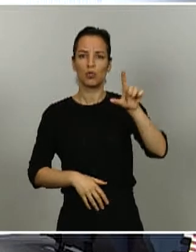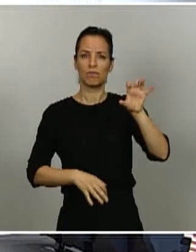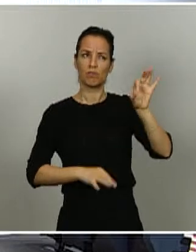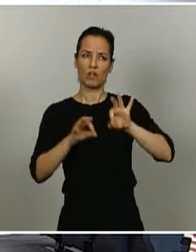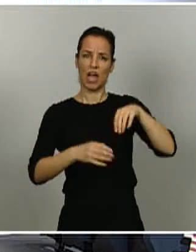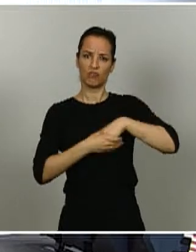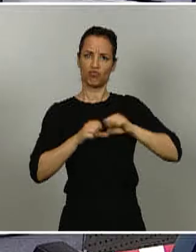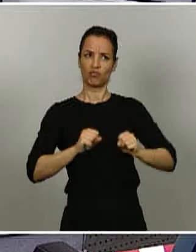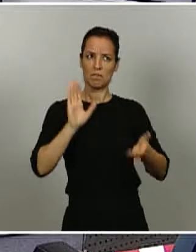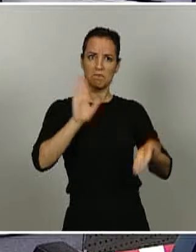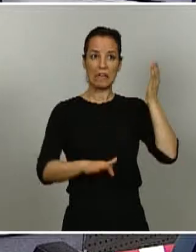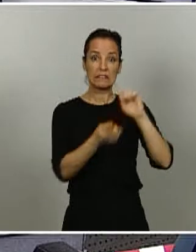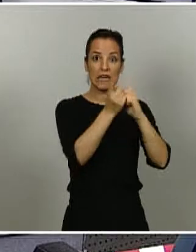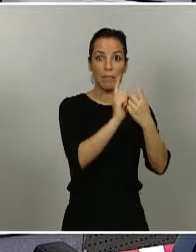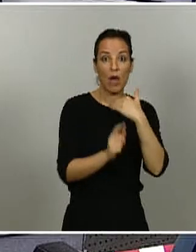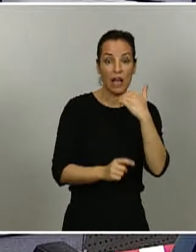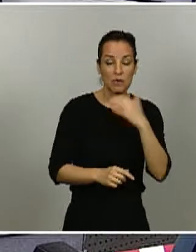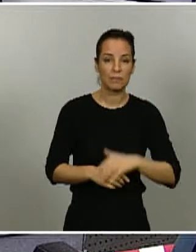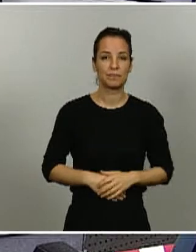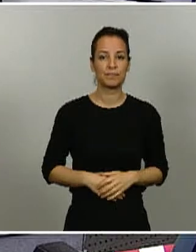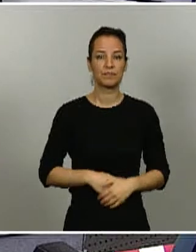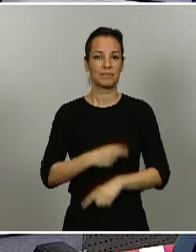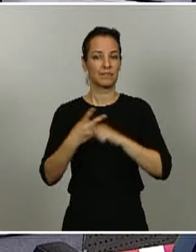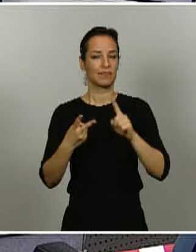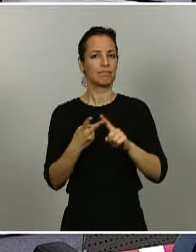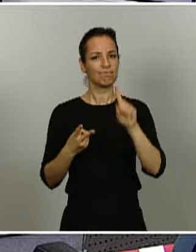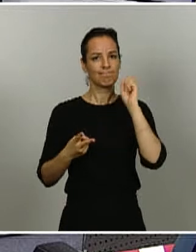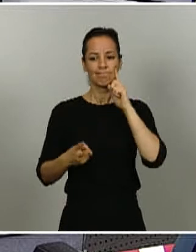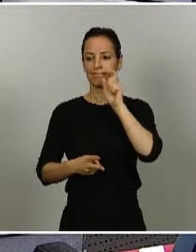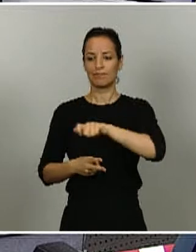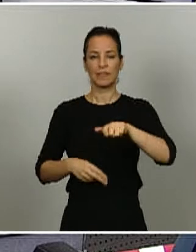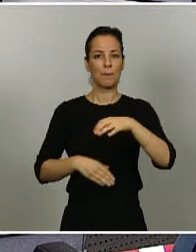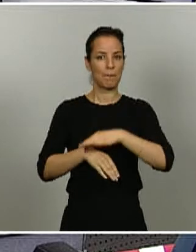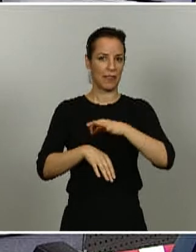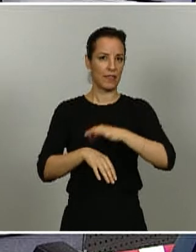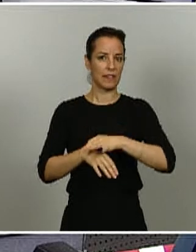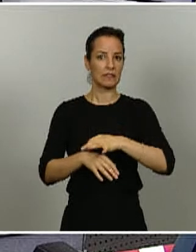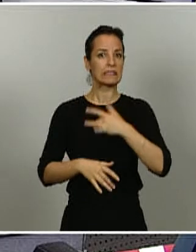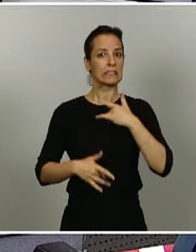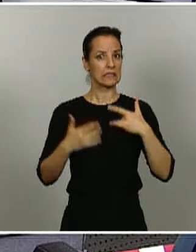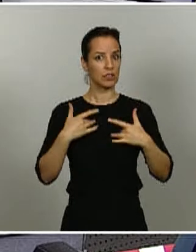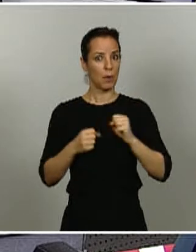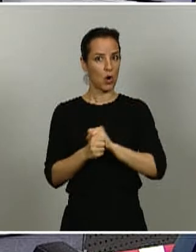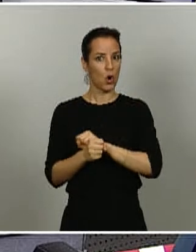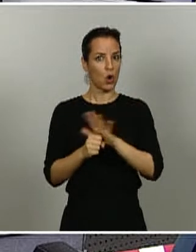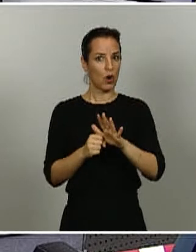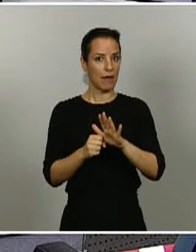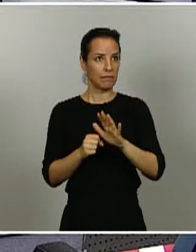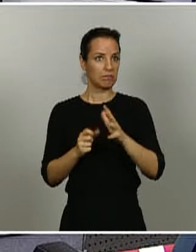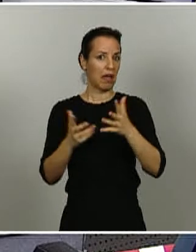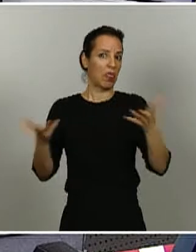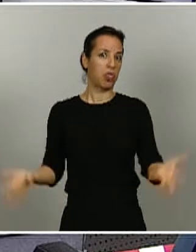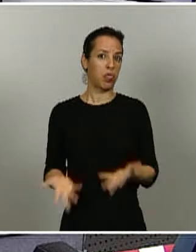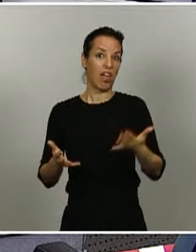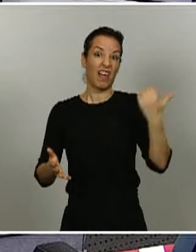cuestión también. Se ha detectado que hay pacientes que tienen síntomas leves de coronavirus desde hace más de dos meses. Al ser casos